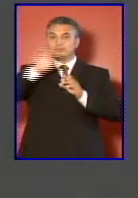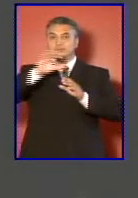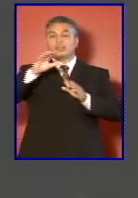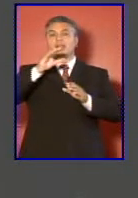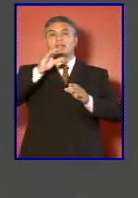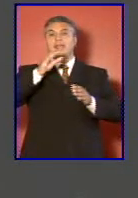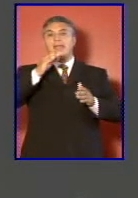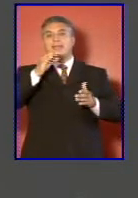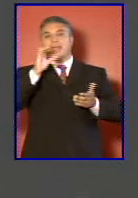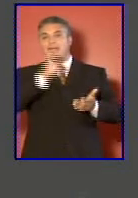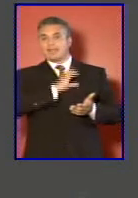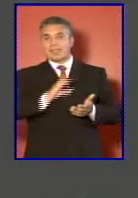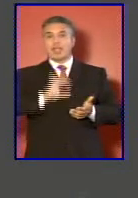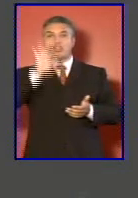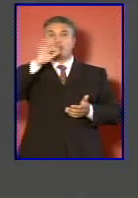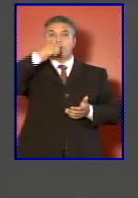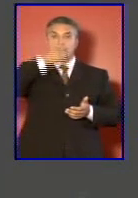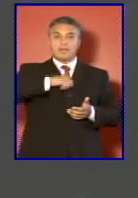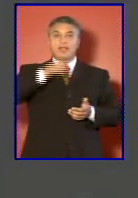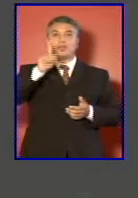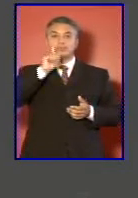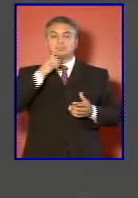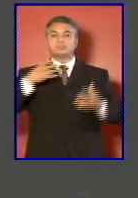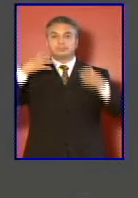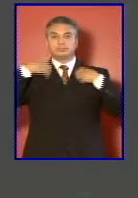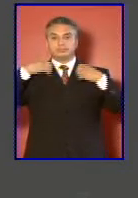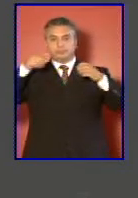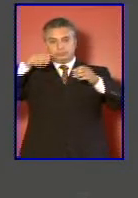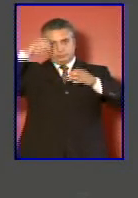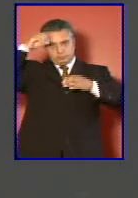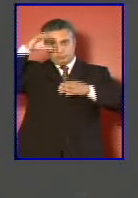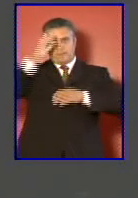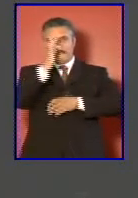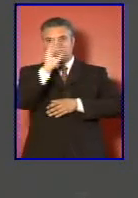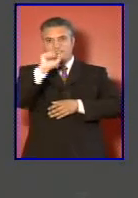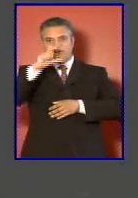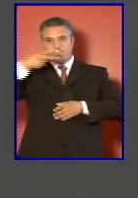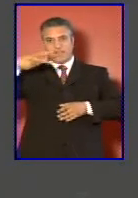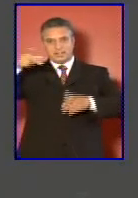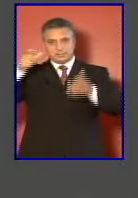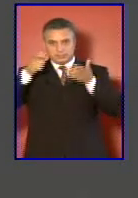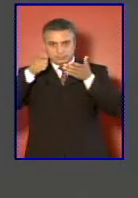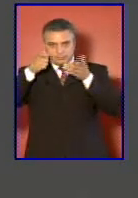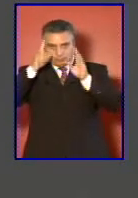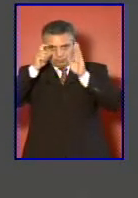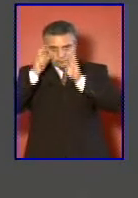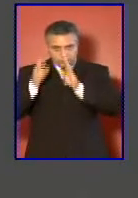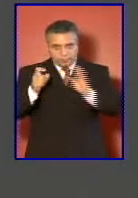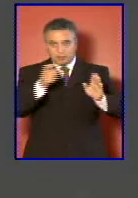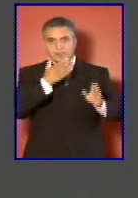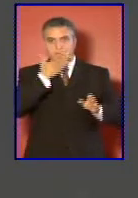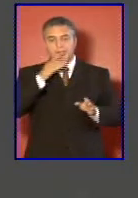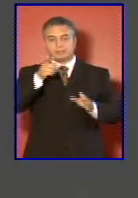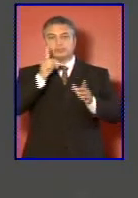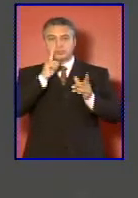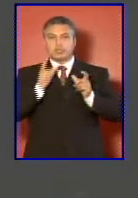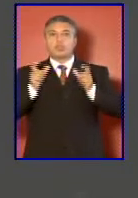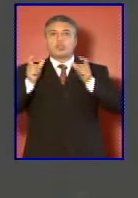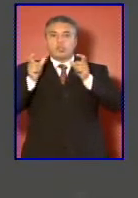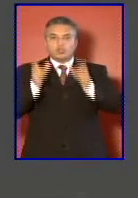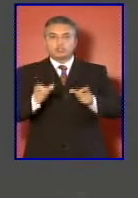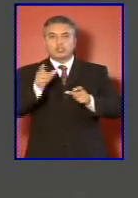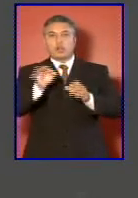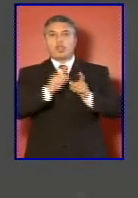o privados será ejecutado por el servicio aerofotogramétrico de la FACH bajo un directorio integrado para el control de estas